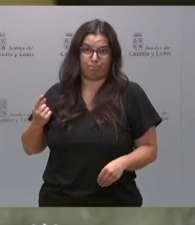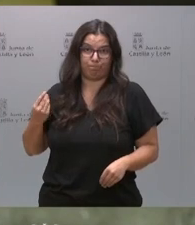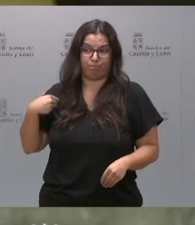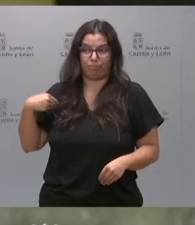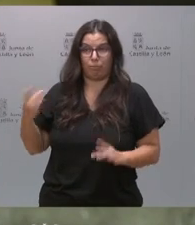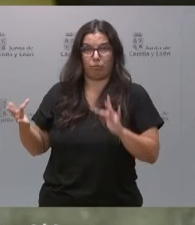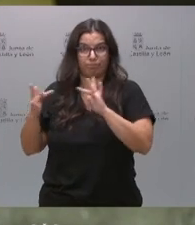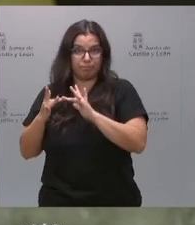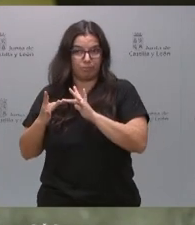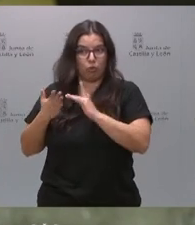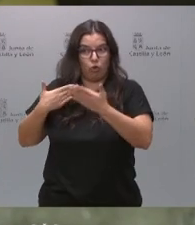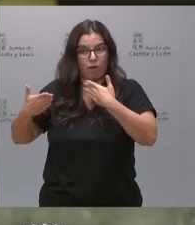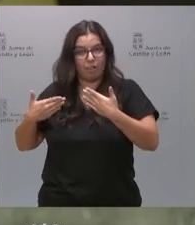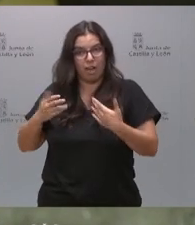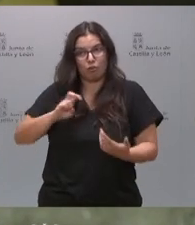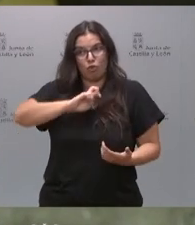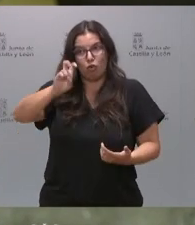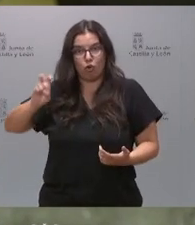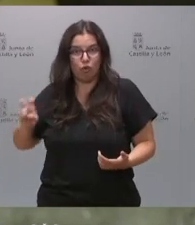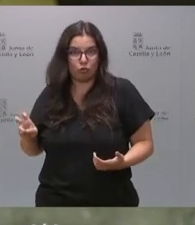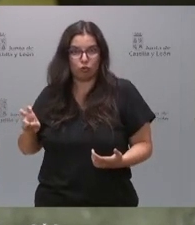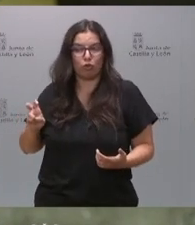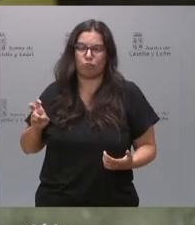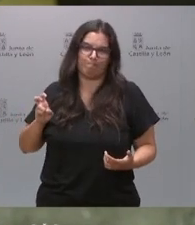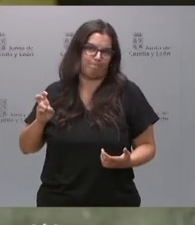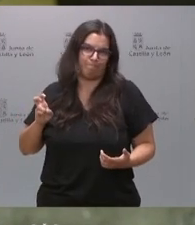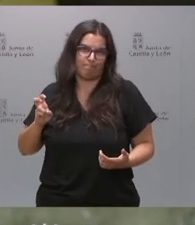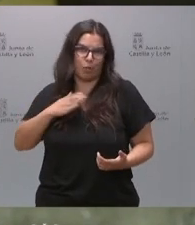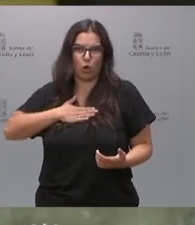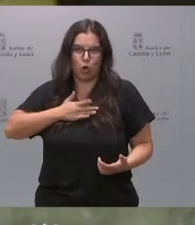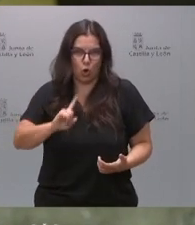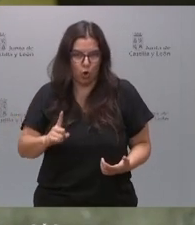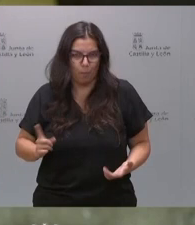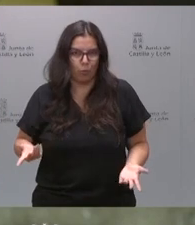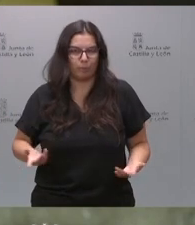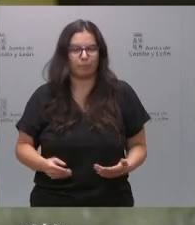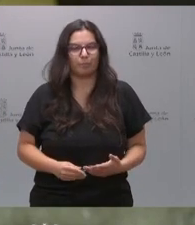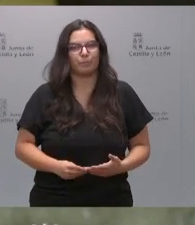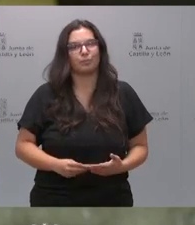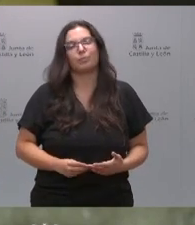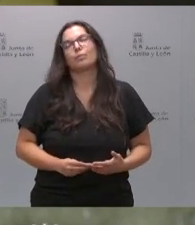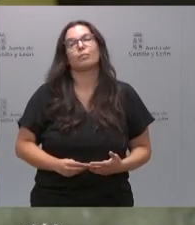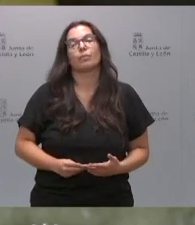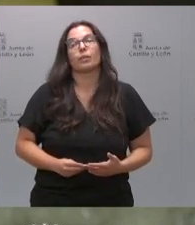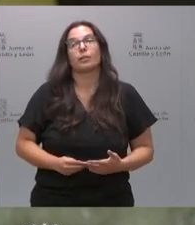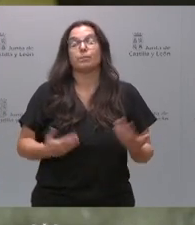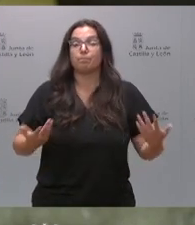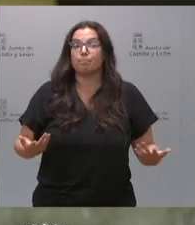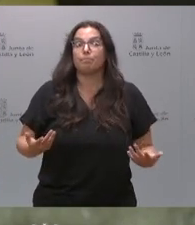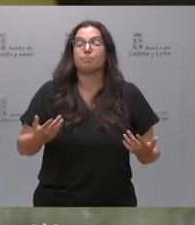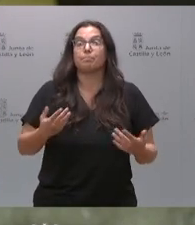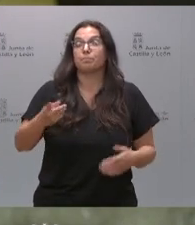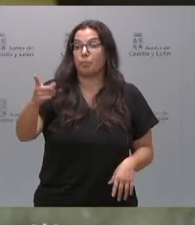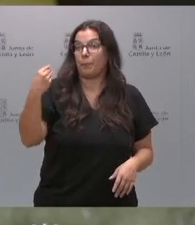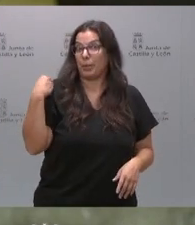encontrarse y hablar con otras fuerzas políticas y, en concreto, el Partido Popular. Y respecto de la